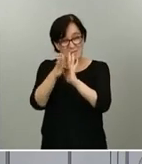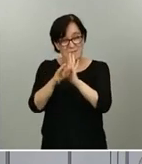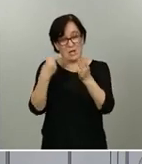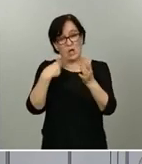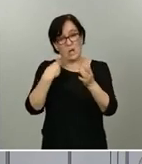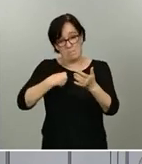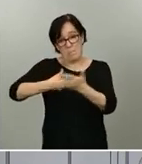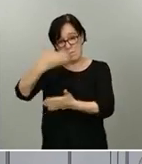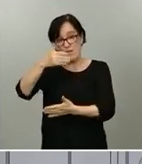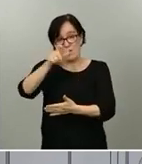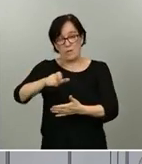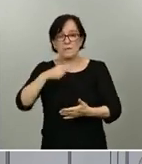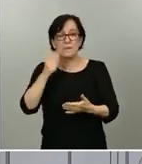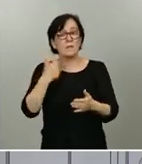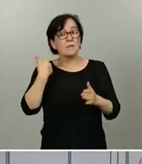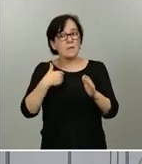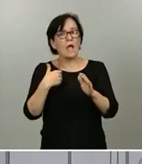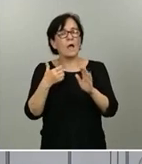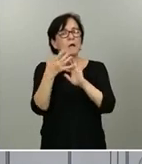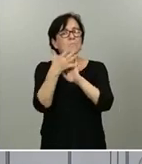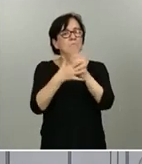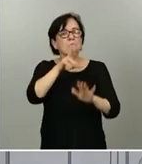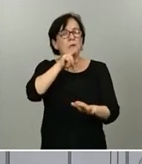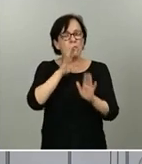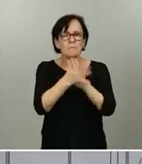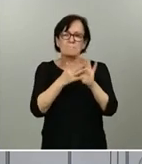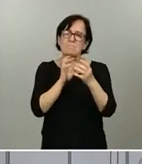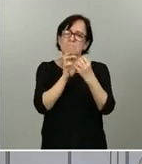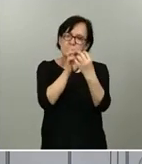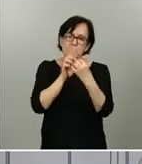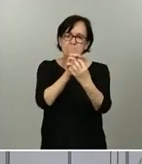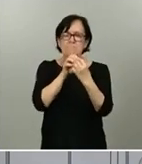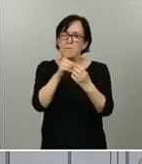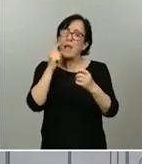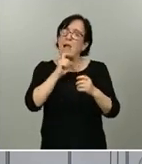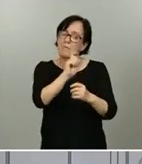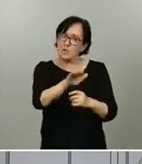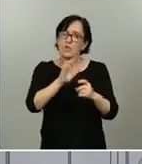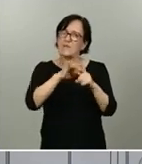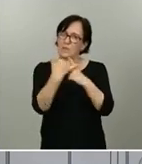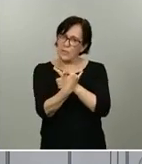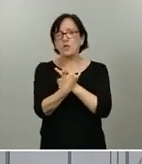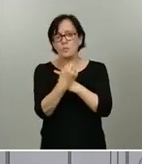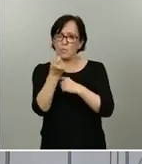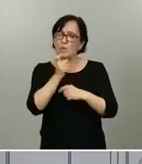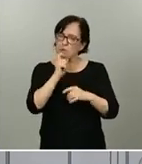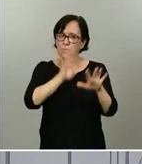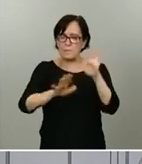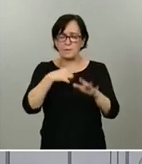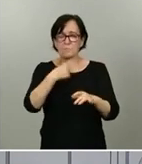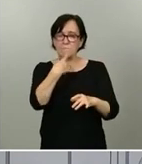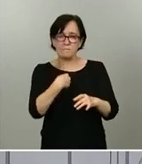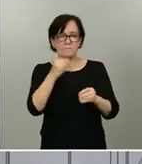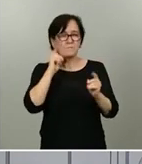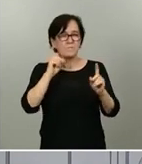y, tras hablar con ellos, nos discutimos con ellos la situación y nos indicaron que había previsto un